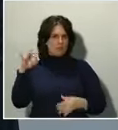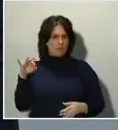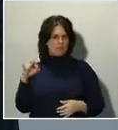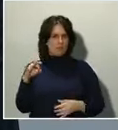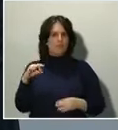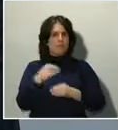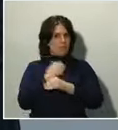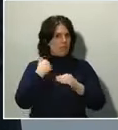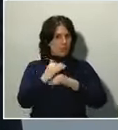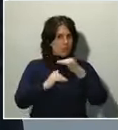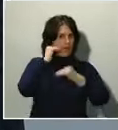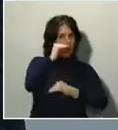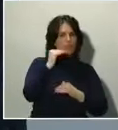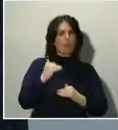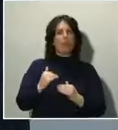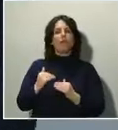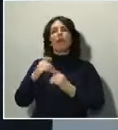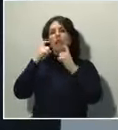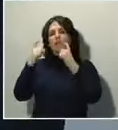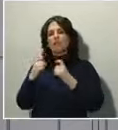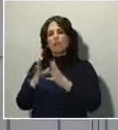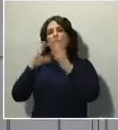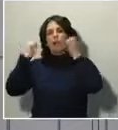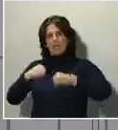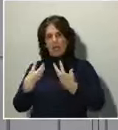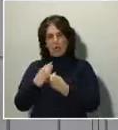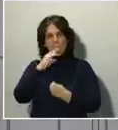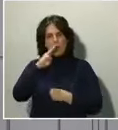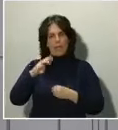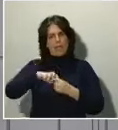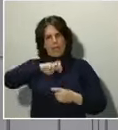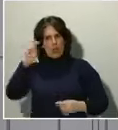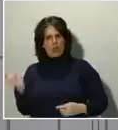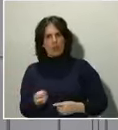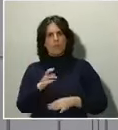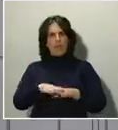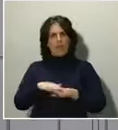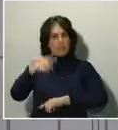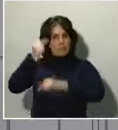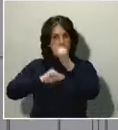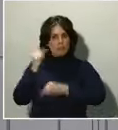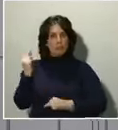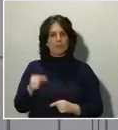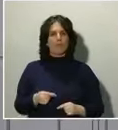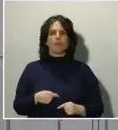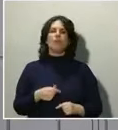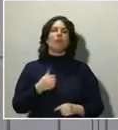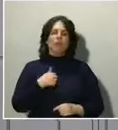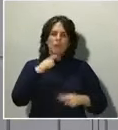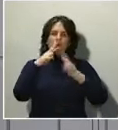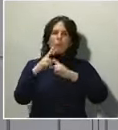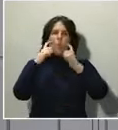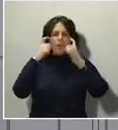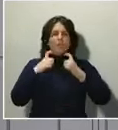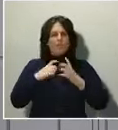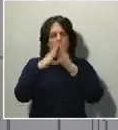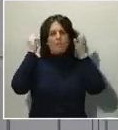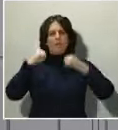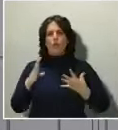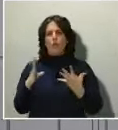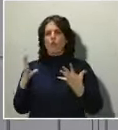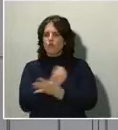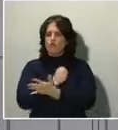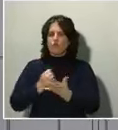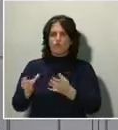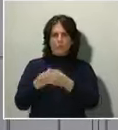esos presupuestos de emergencia? Vamos a intentar pactarlos con todas las fuerzas políticas. Con todas. Creo que, insisto,